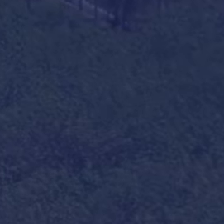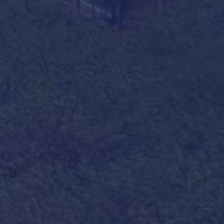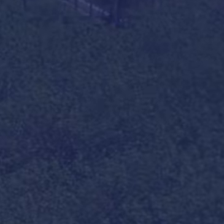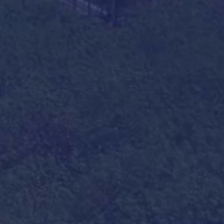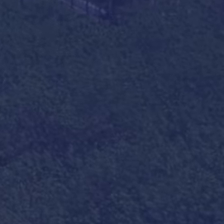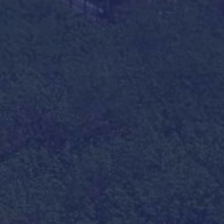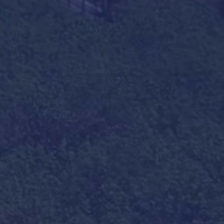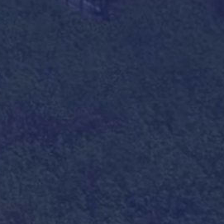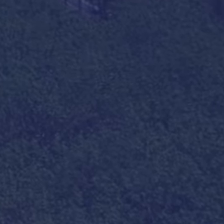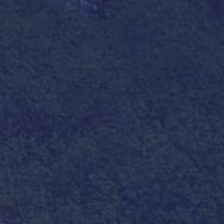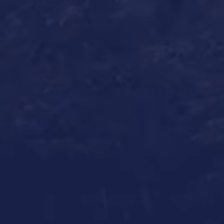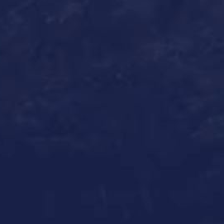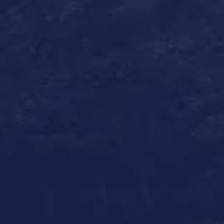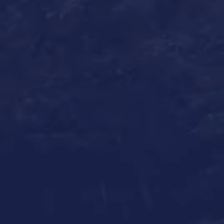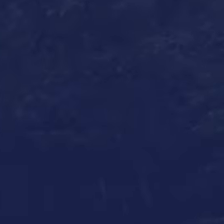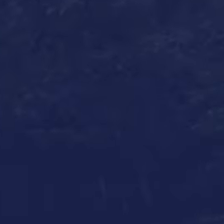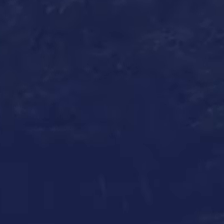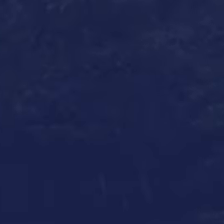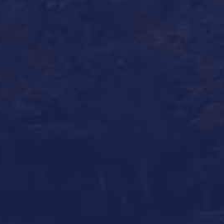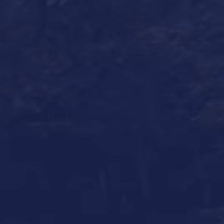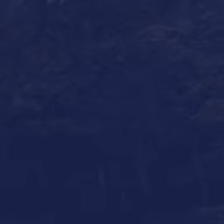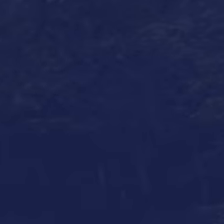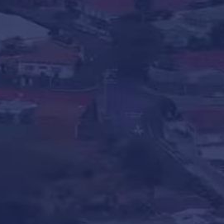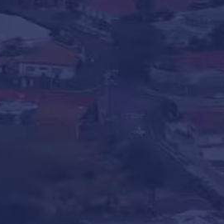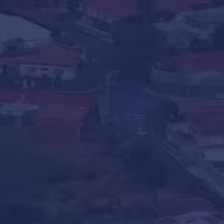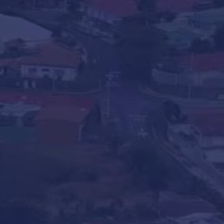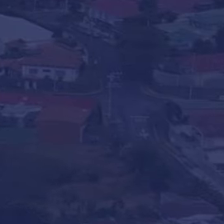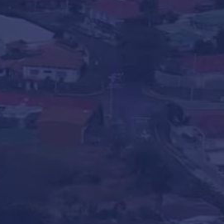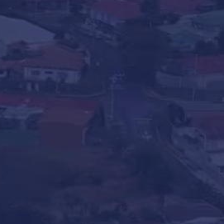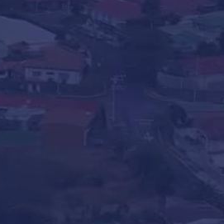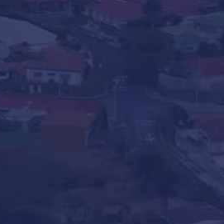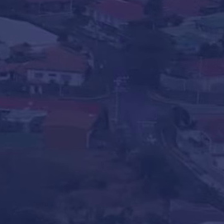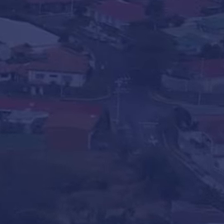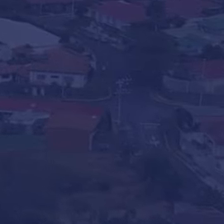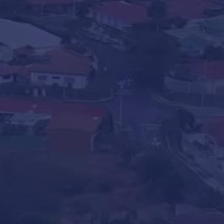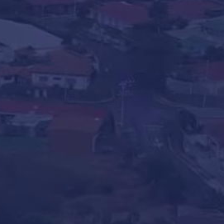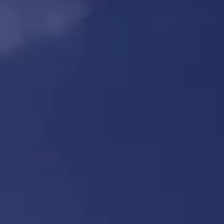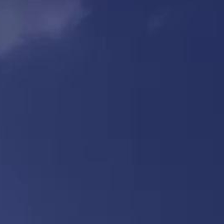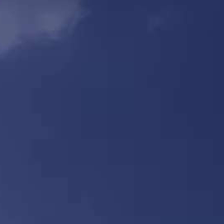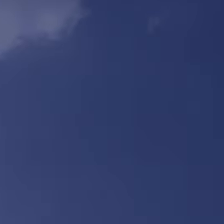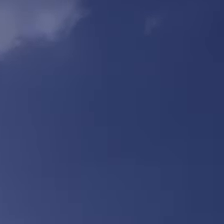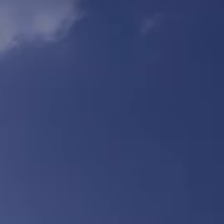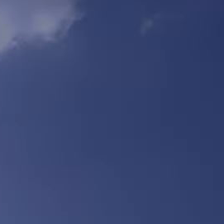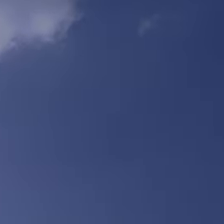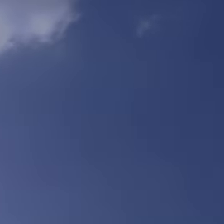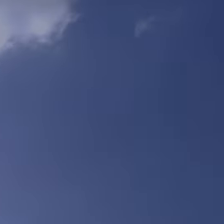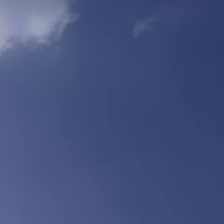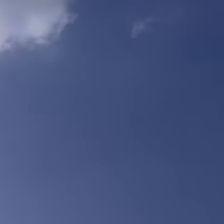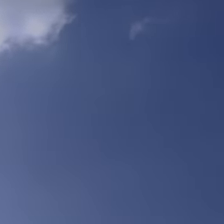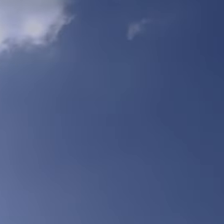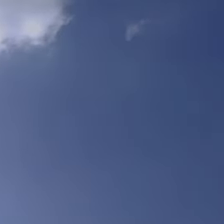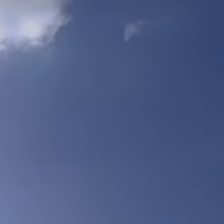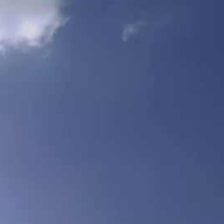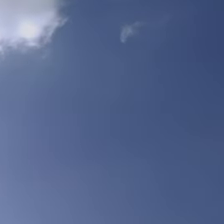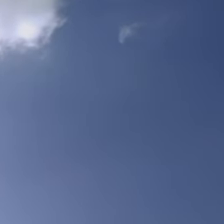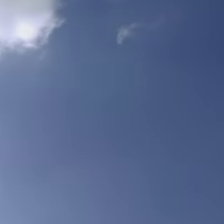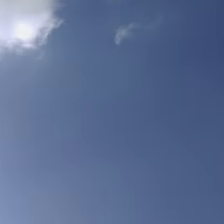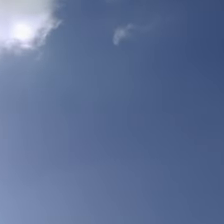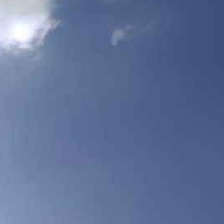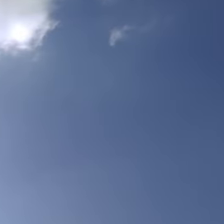un firme propósito. Que la próxima generación crezca en un país mejor. Meter.